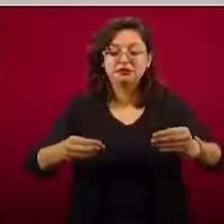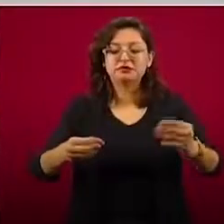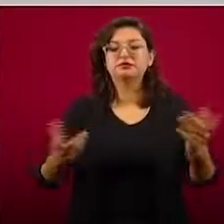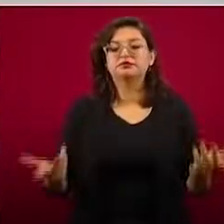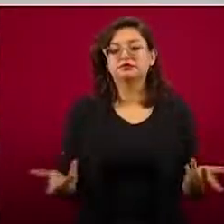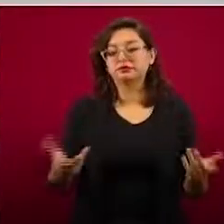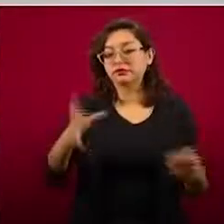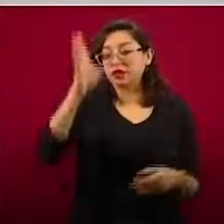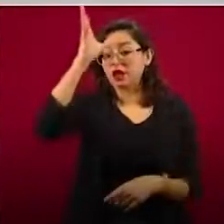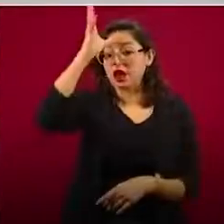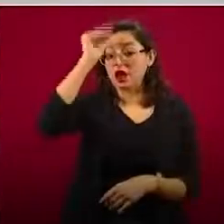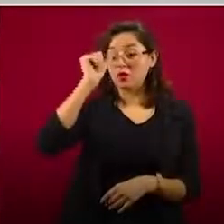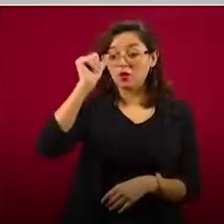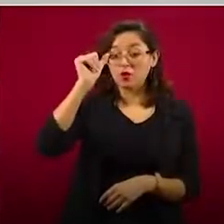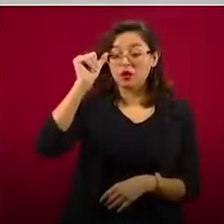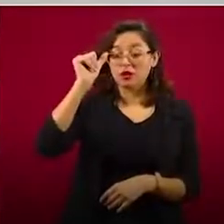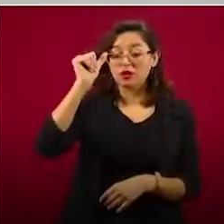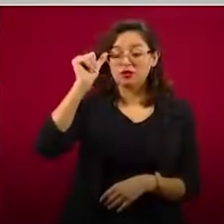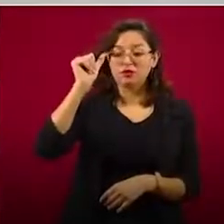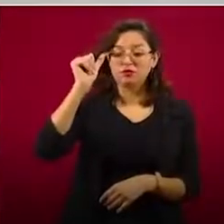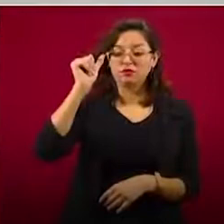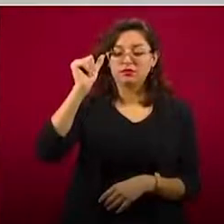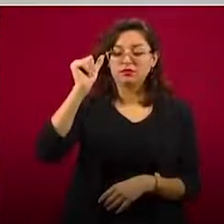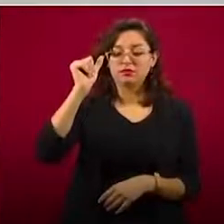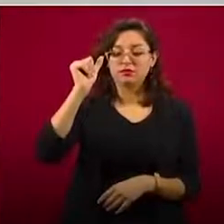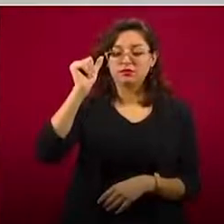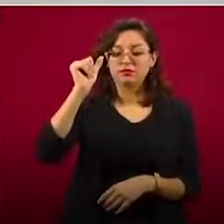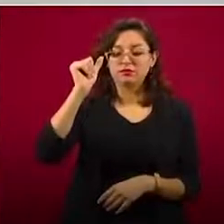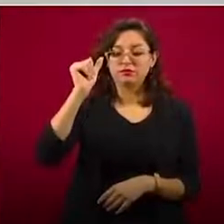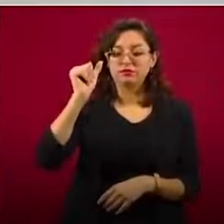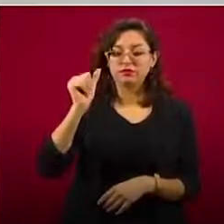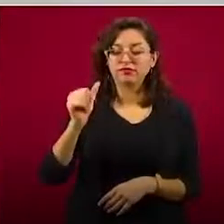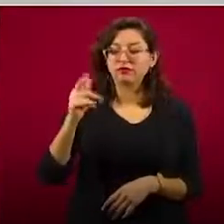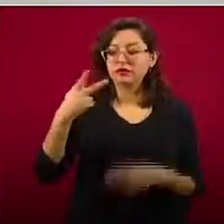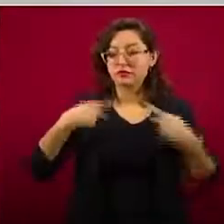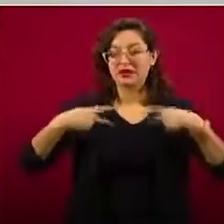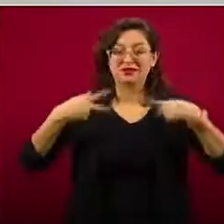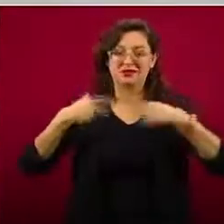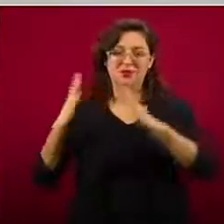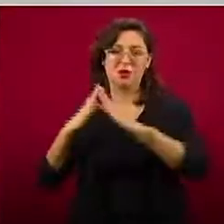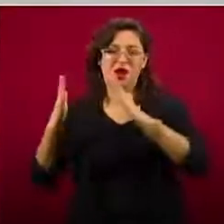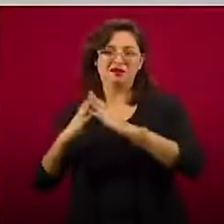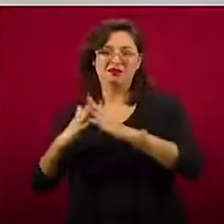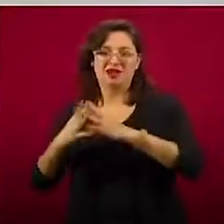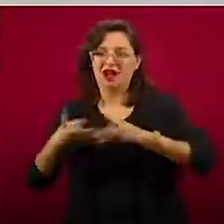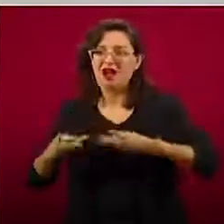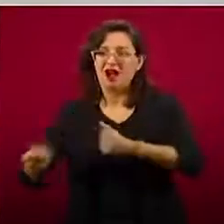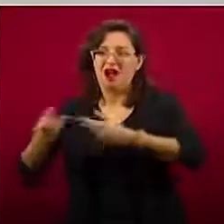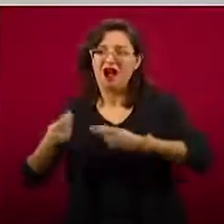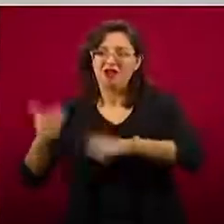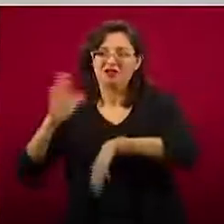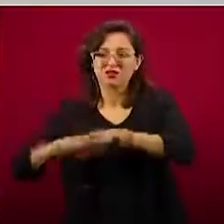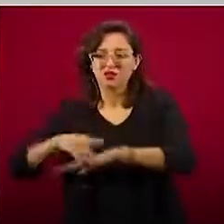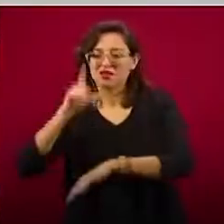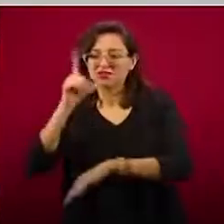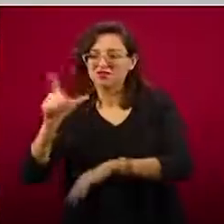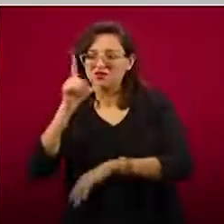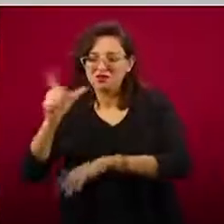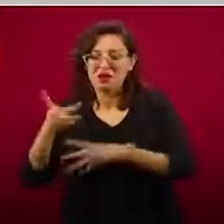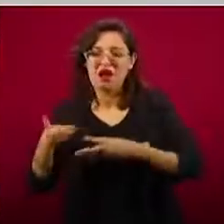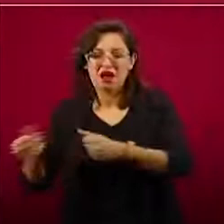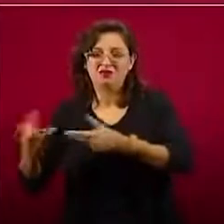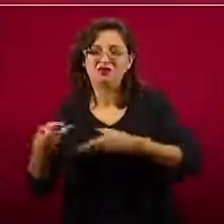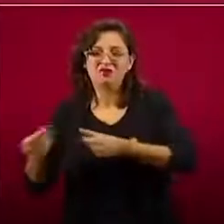que aún creciendo el consumo no se aplique una tarifa